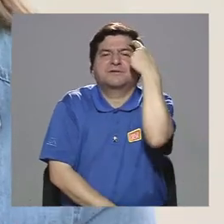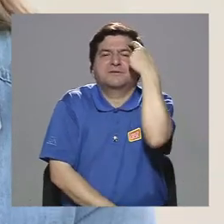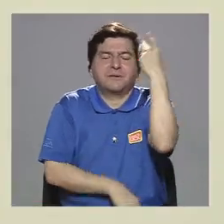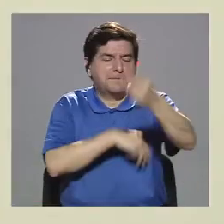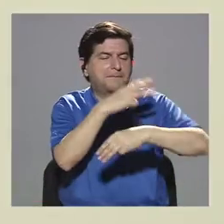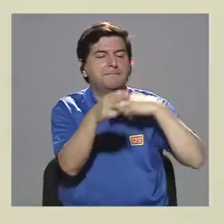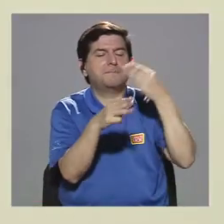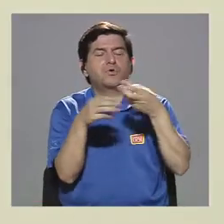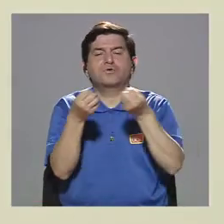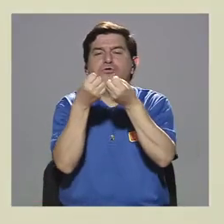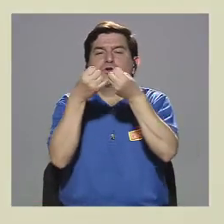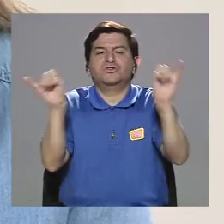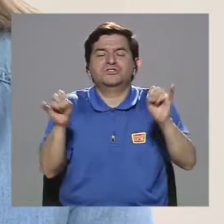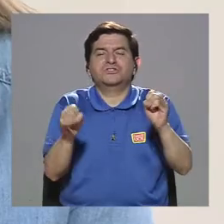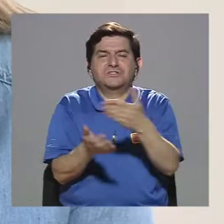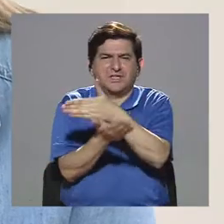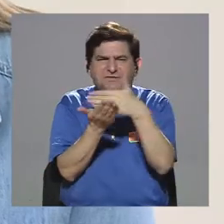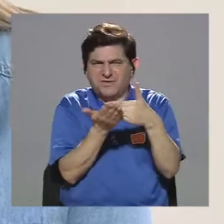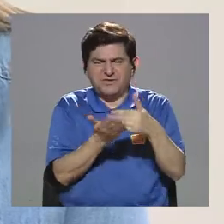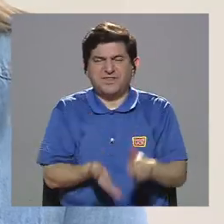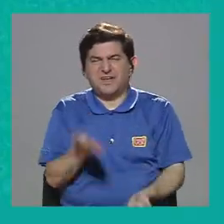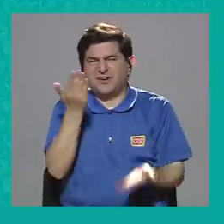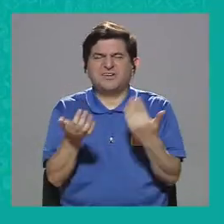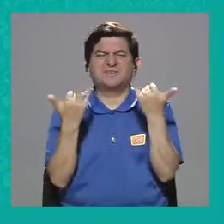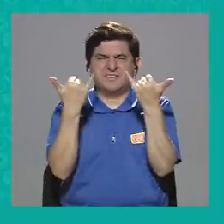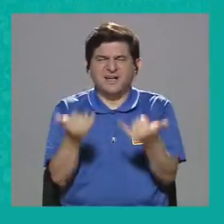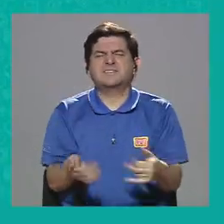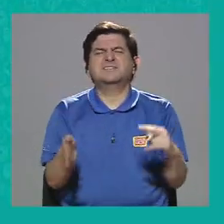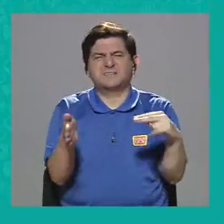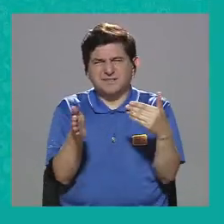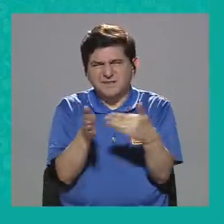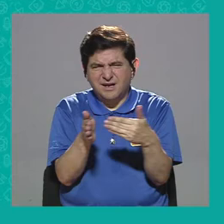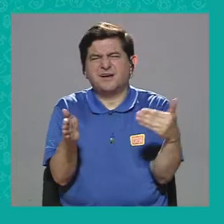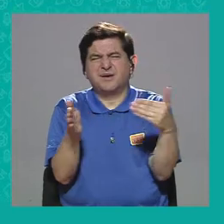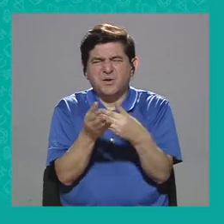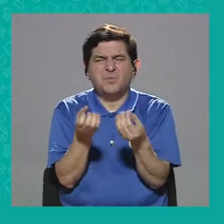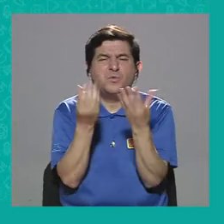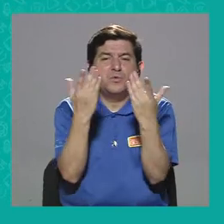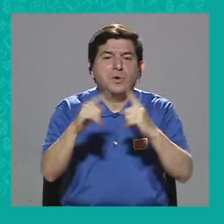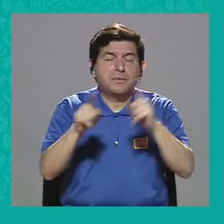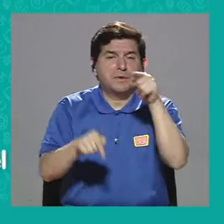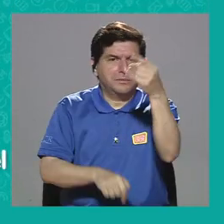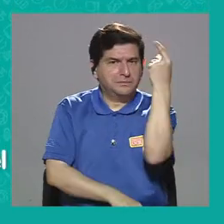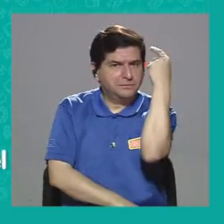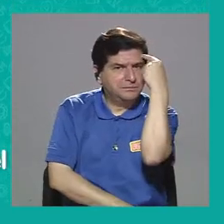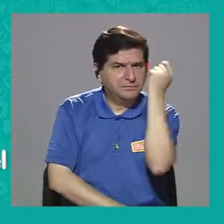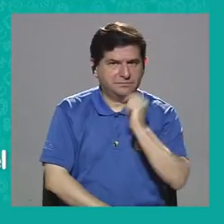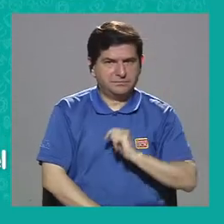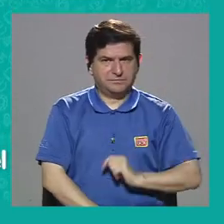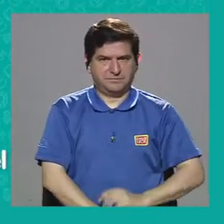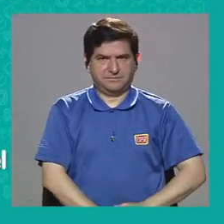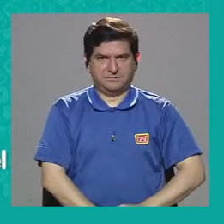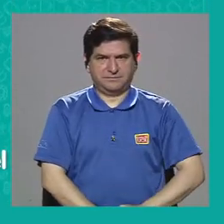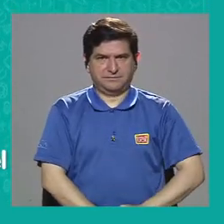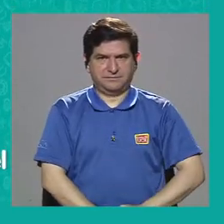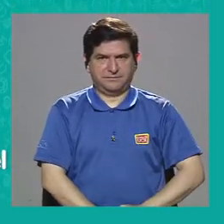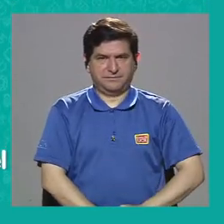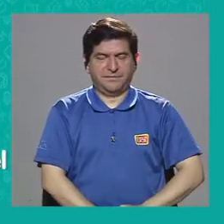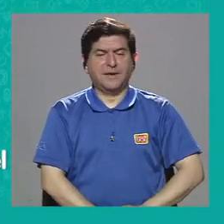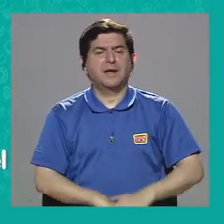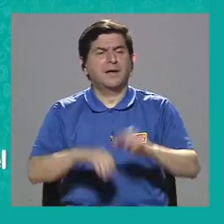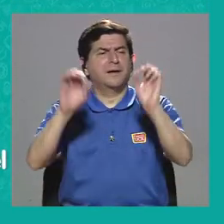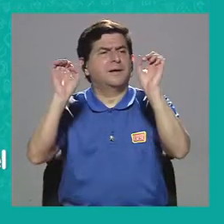sin fronteras, aunque suene tan trillado, pero lo más interesante te hace pensar en tener